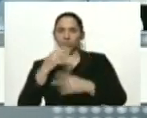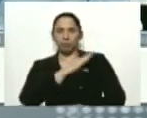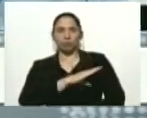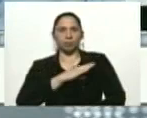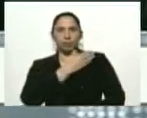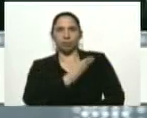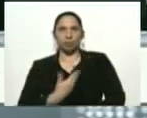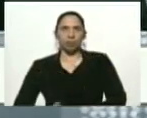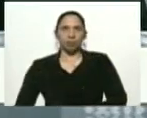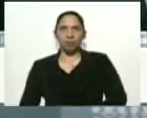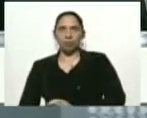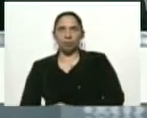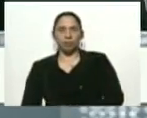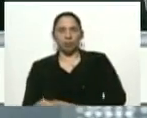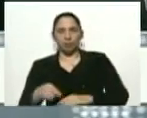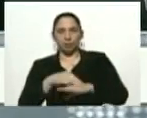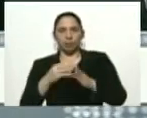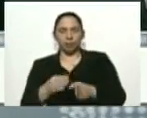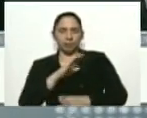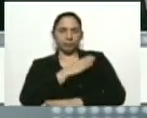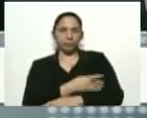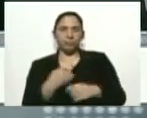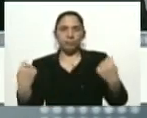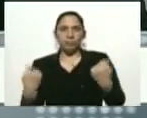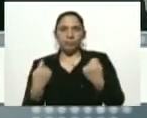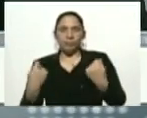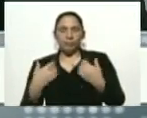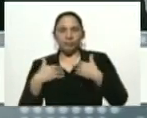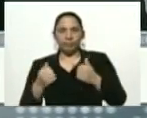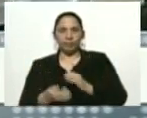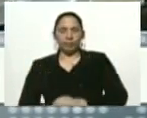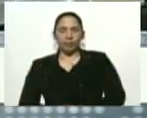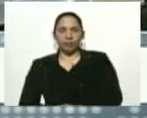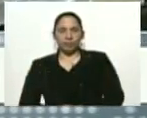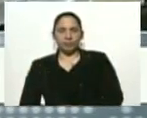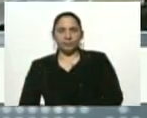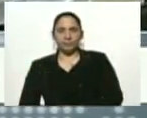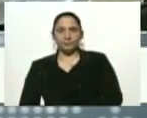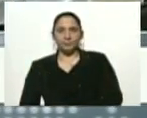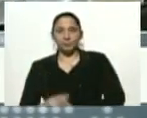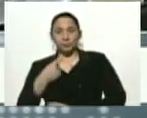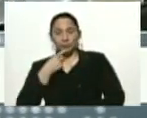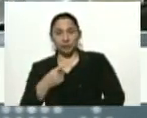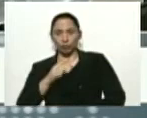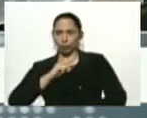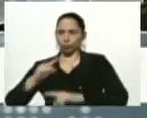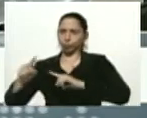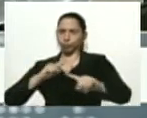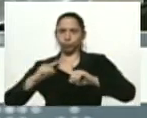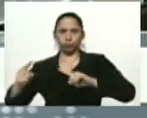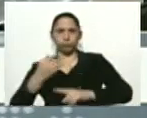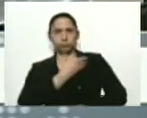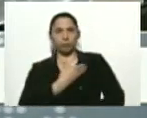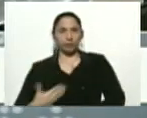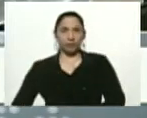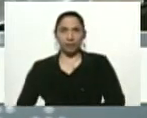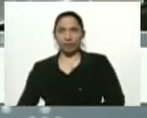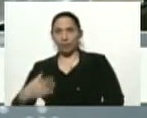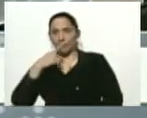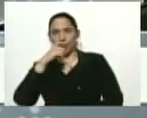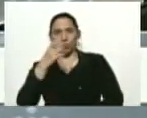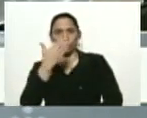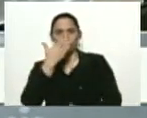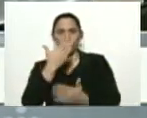Presidencial, del Ministerio del Poder Popular para la Salud, indicaciones directas que ha dado el presidente de la República al